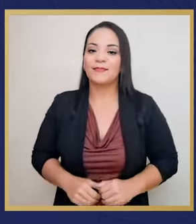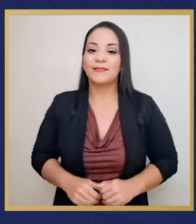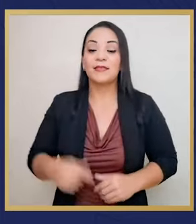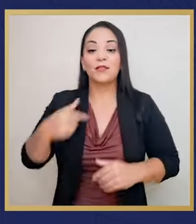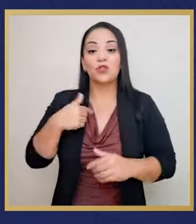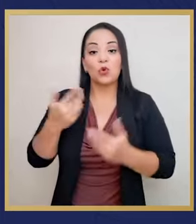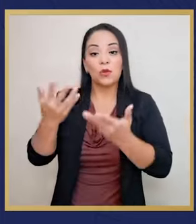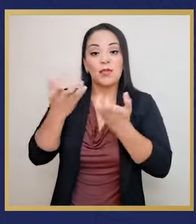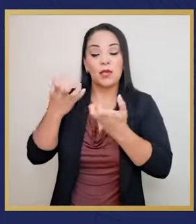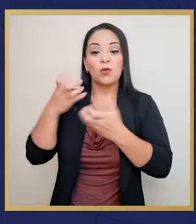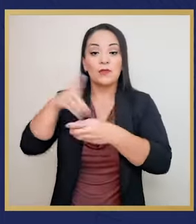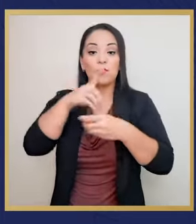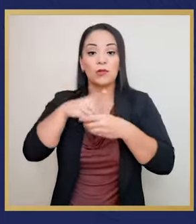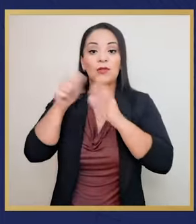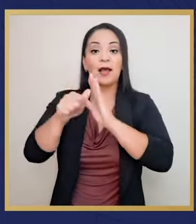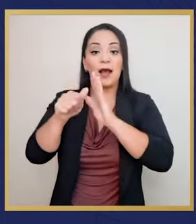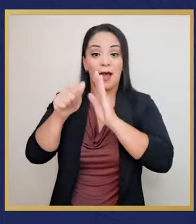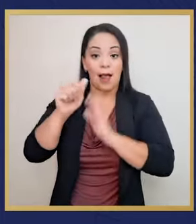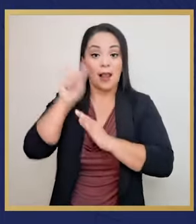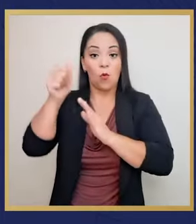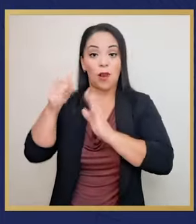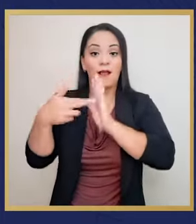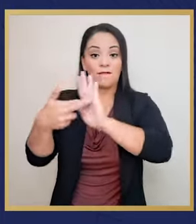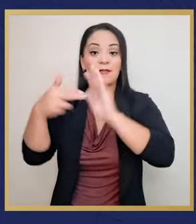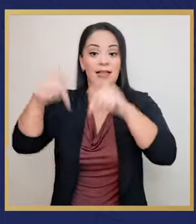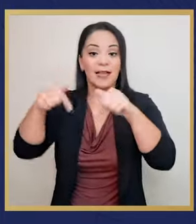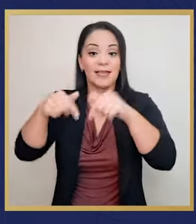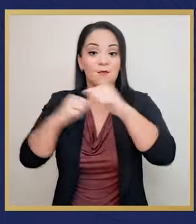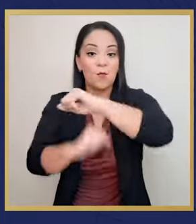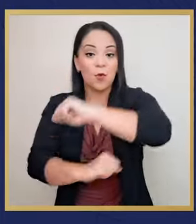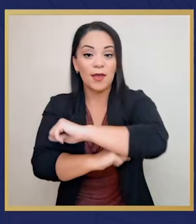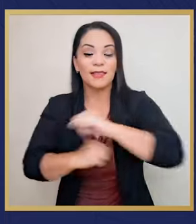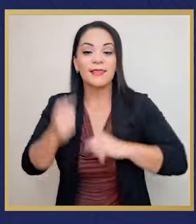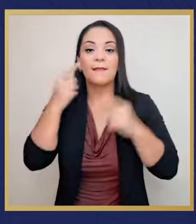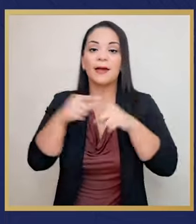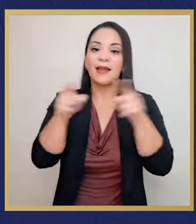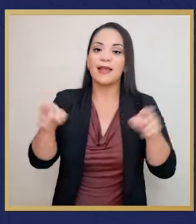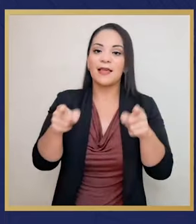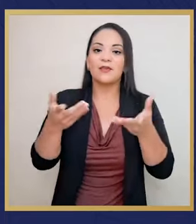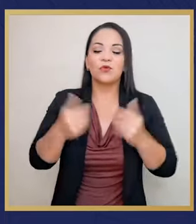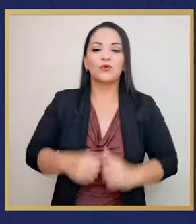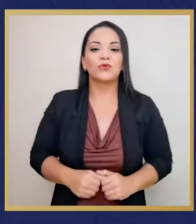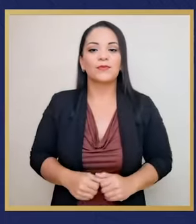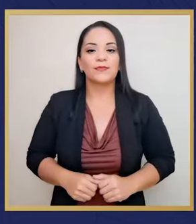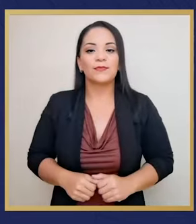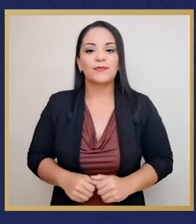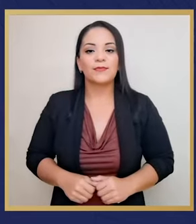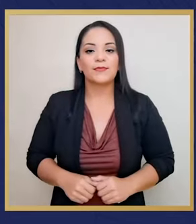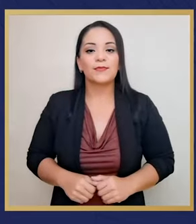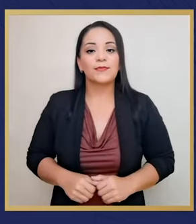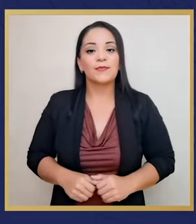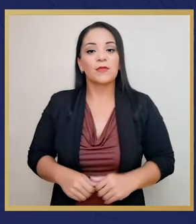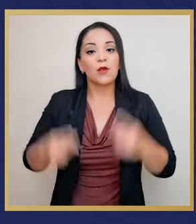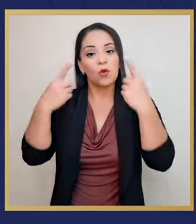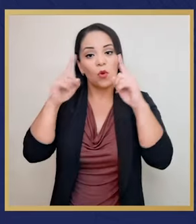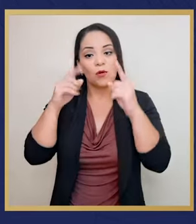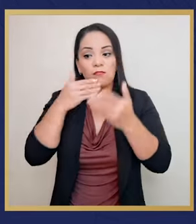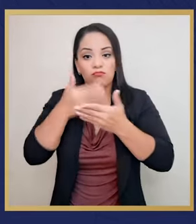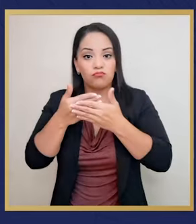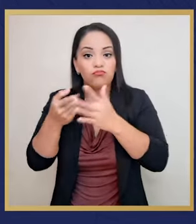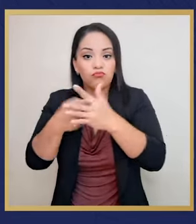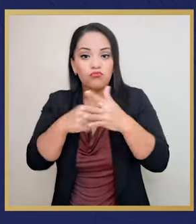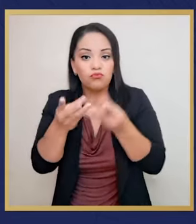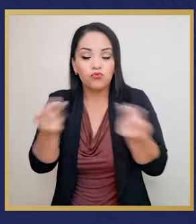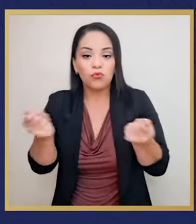Y yo quiero que los diputados de Alajuela me representen aquí, con este puente, para que ellos hagan un buen